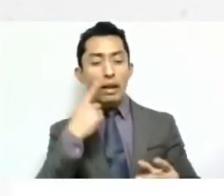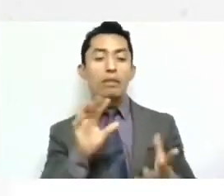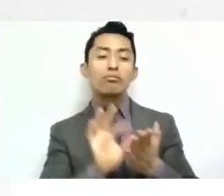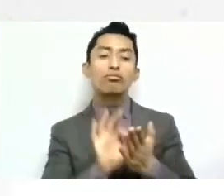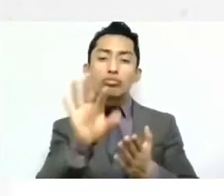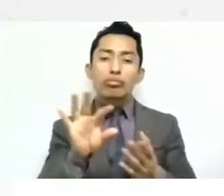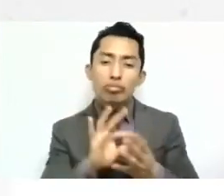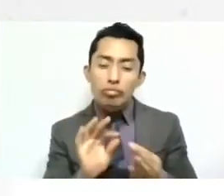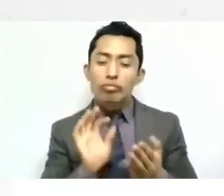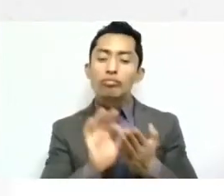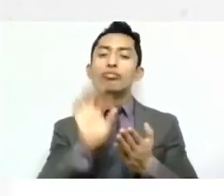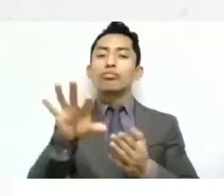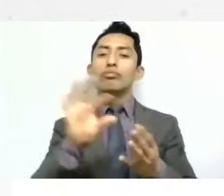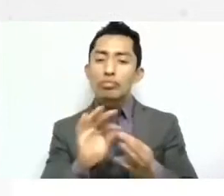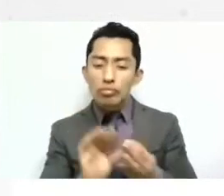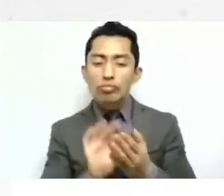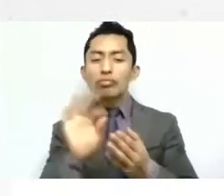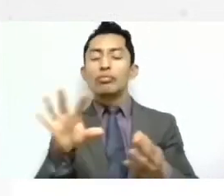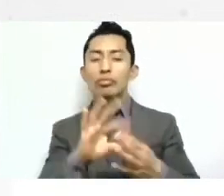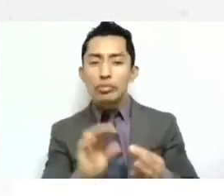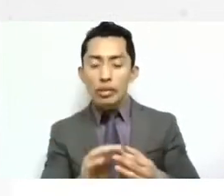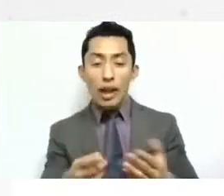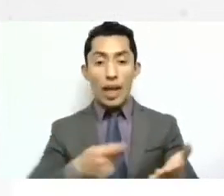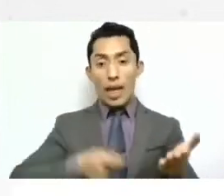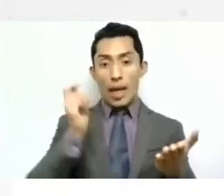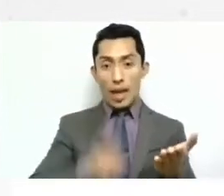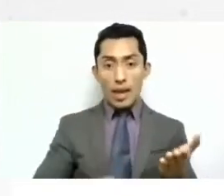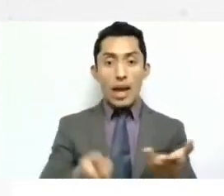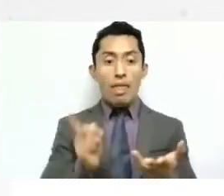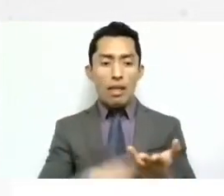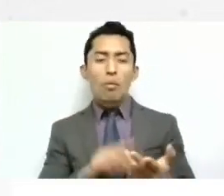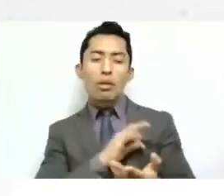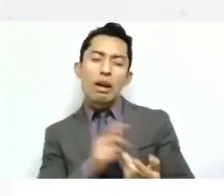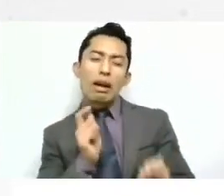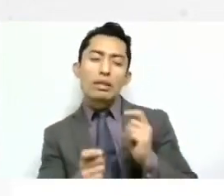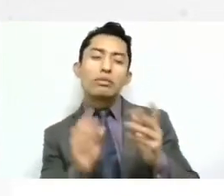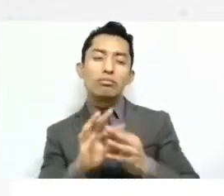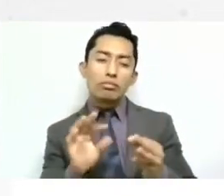interpretar algunas sentencias que están aquí en este cuaderno.